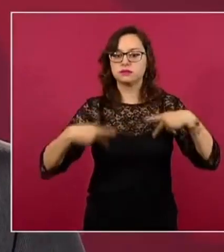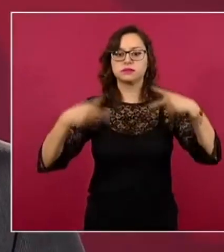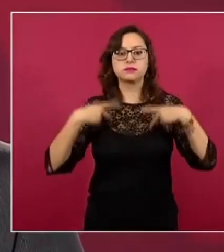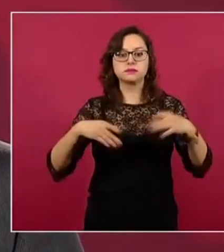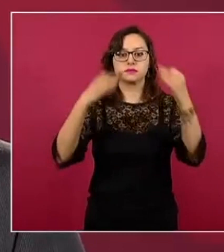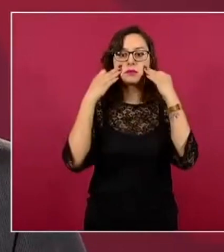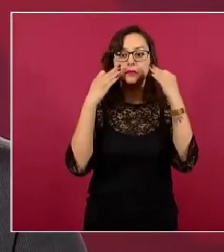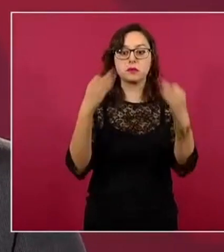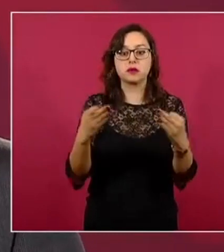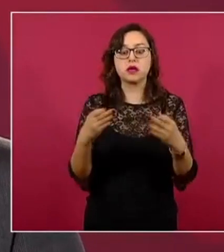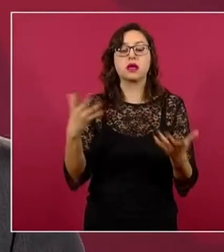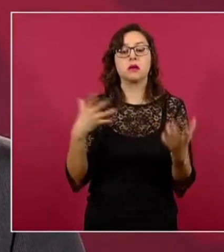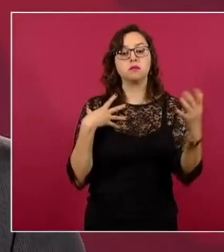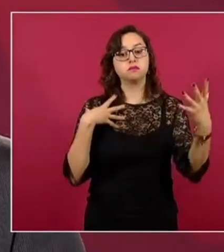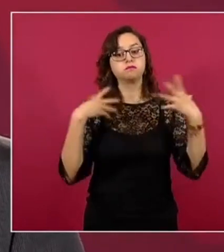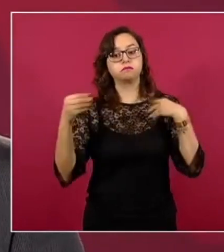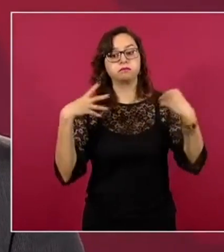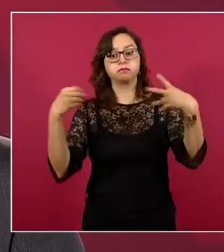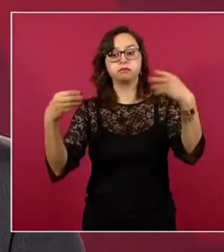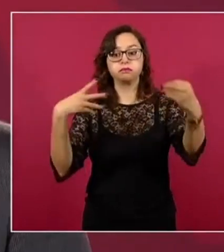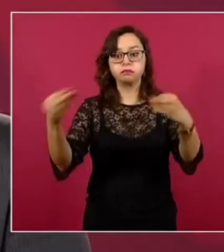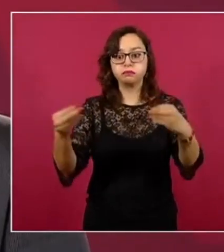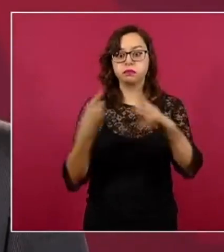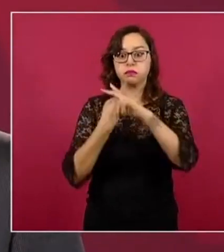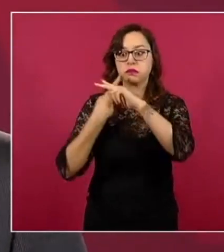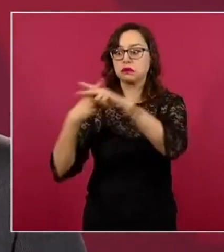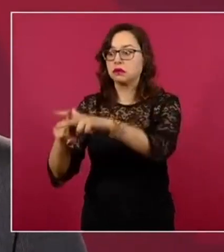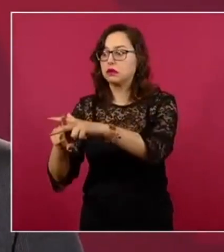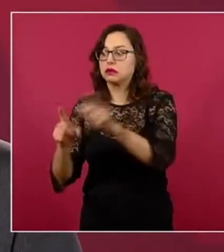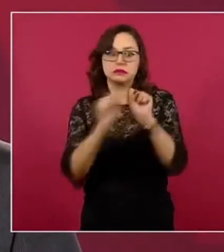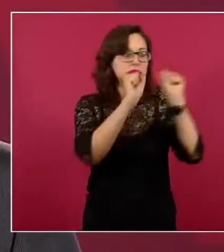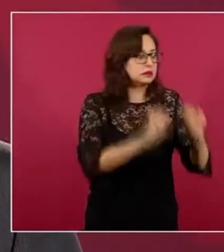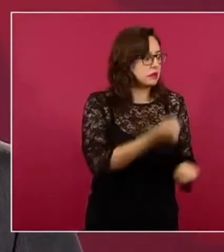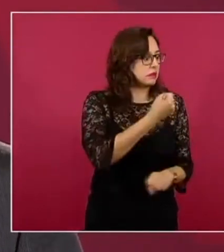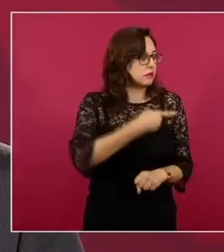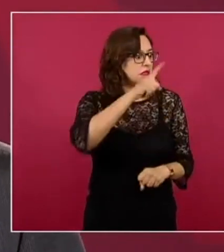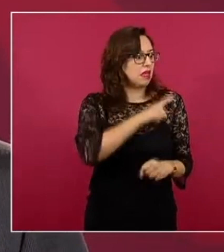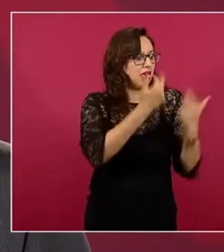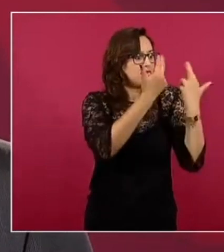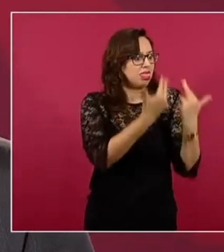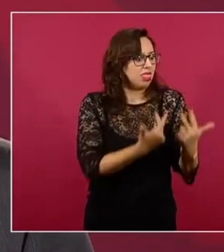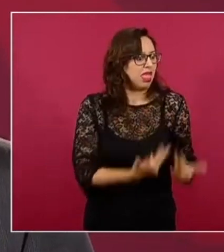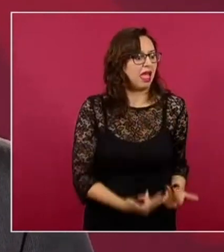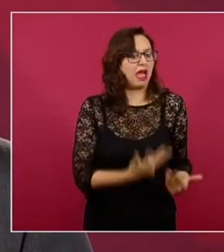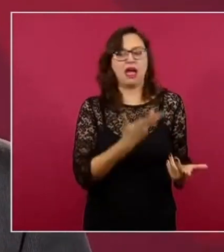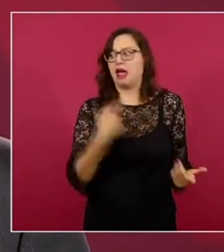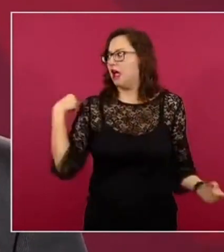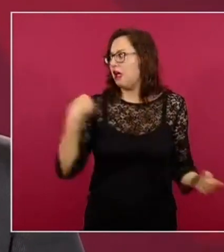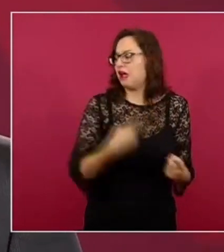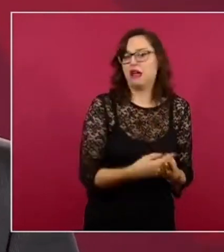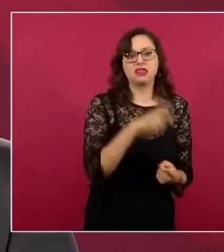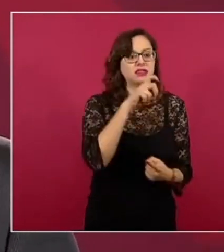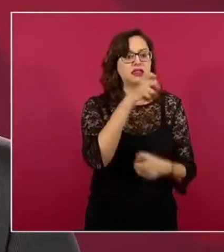Arrancamos la epidemia con un sistema de salud que estaba en ruinas, producto de un desmantelamiento progresivo a lo largo de los últimos